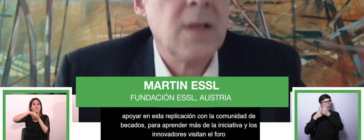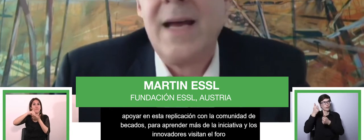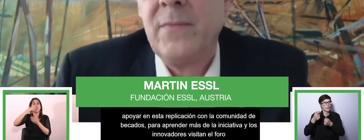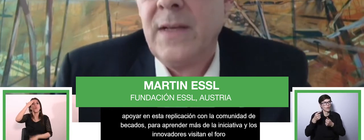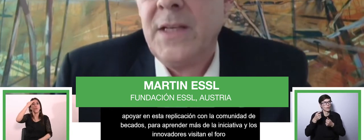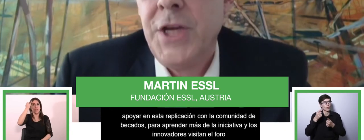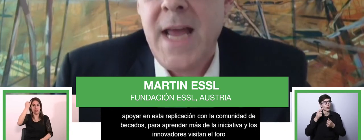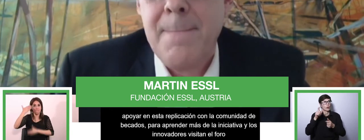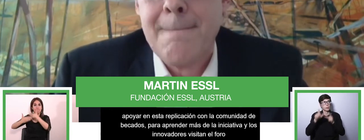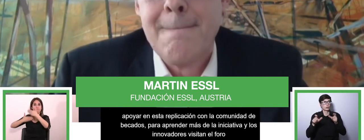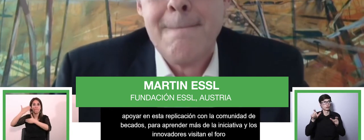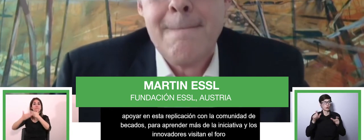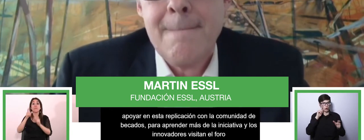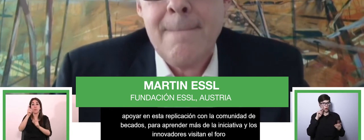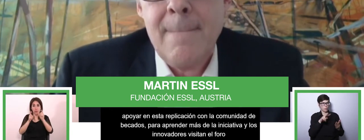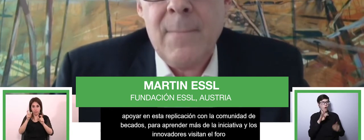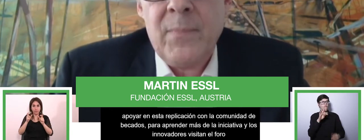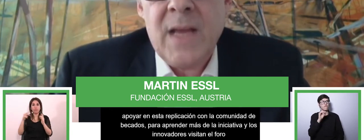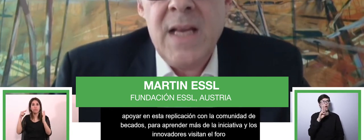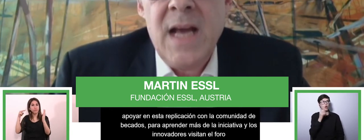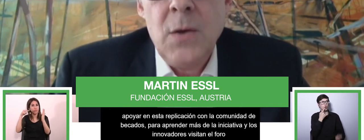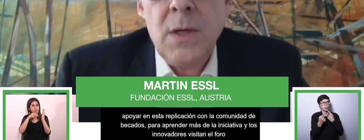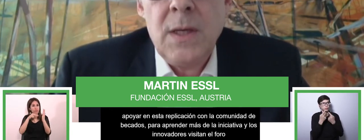en la tarde, en la hora local de Chile.